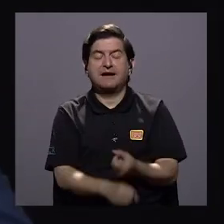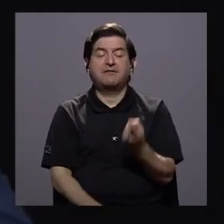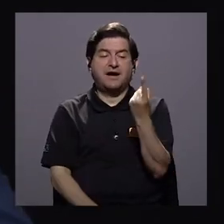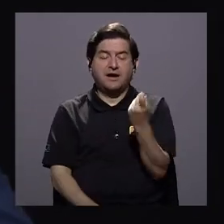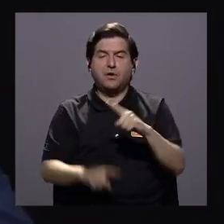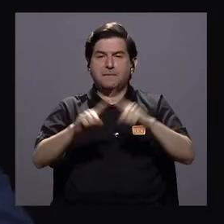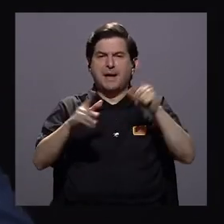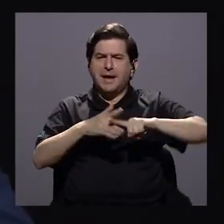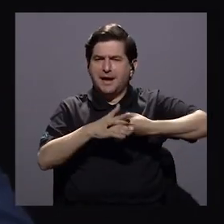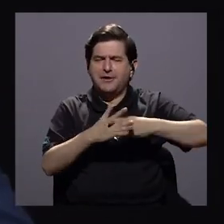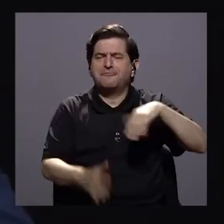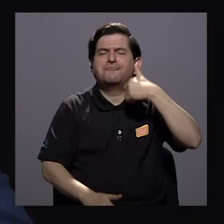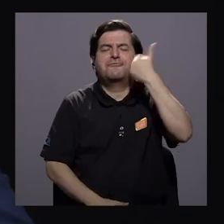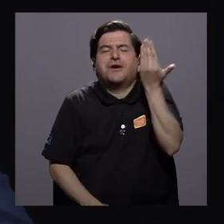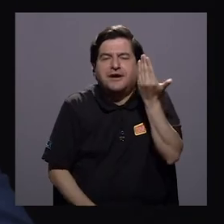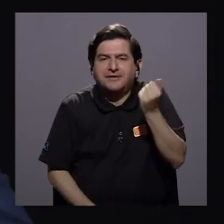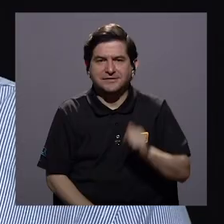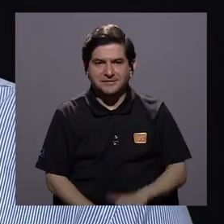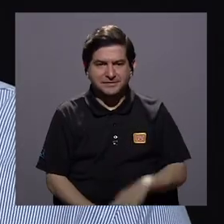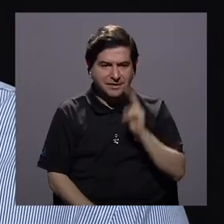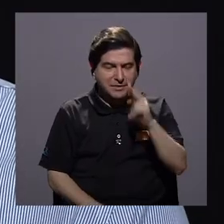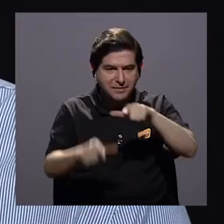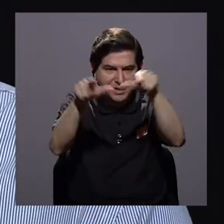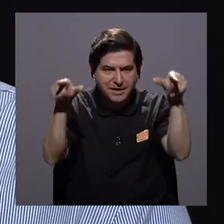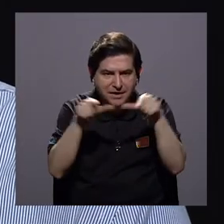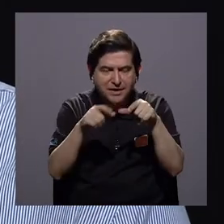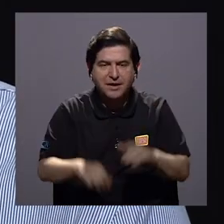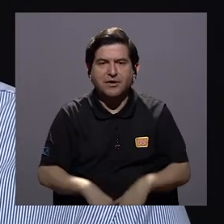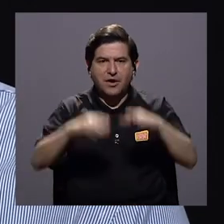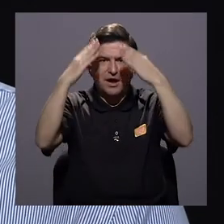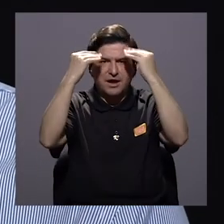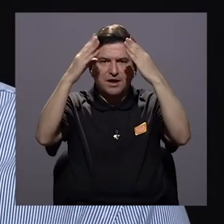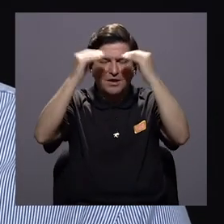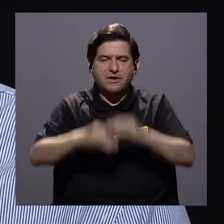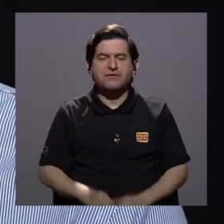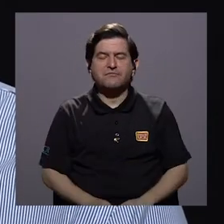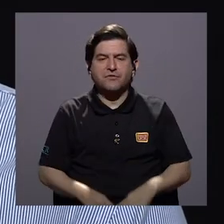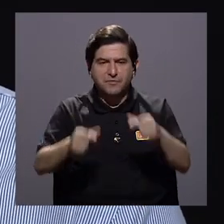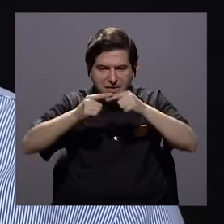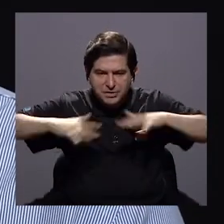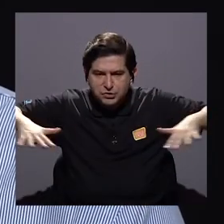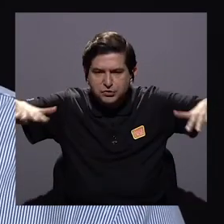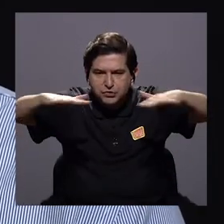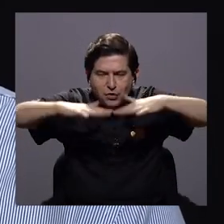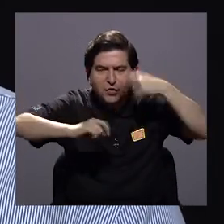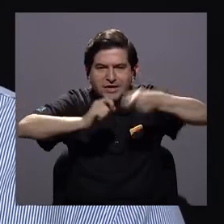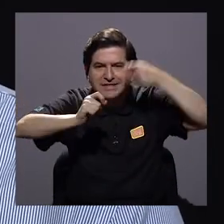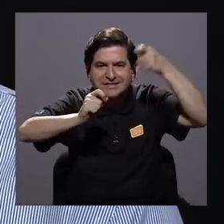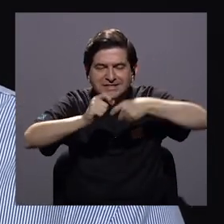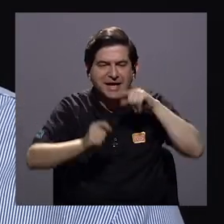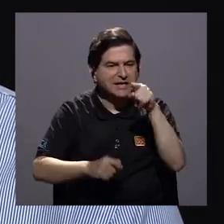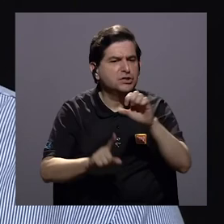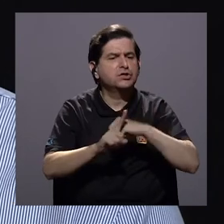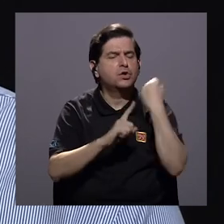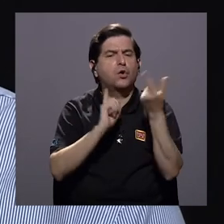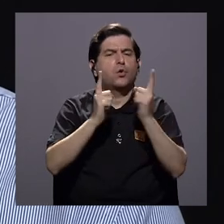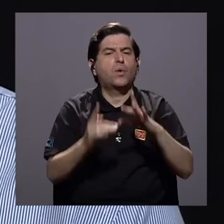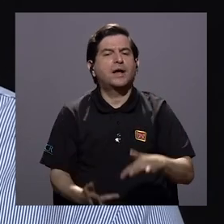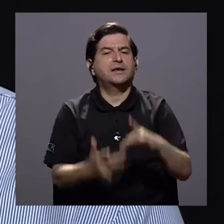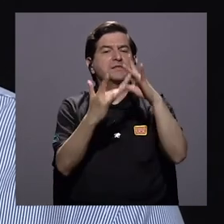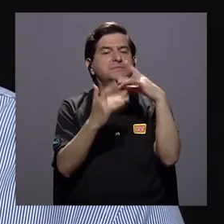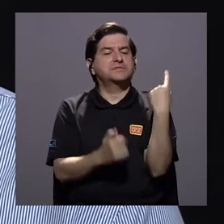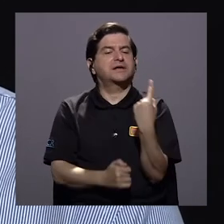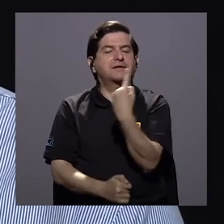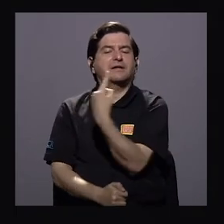pendiente pero el mecanismo es muy fácil, es ir a ver en el terreno y con los datos geográficos específicos cuál es ahí la situación